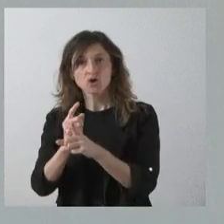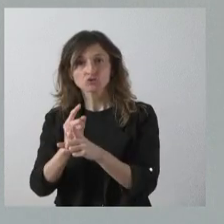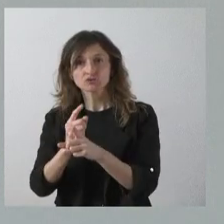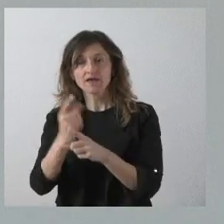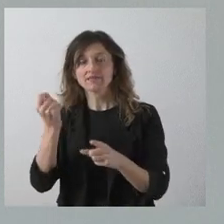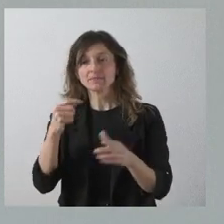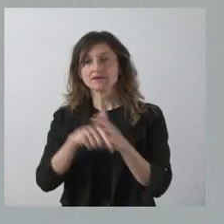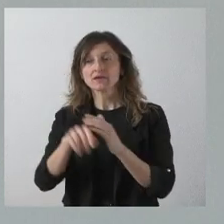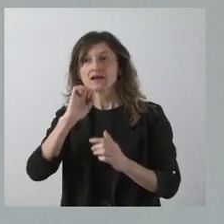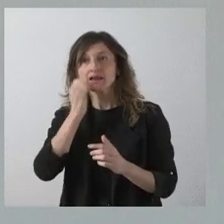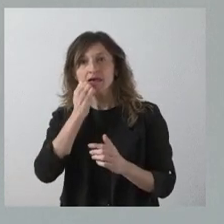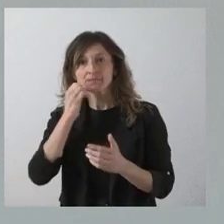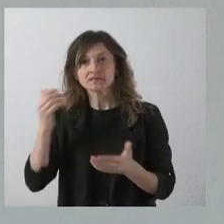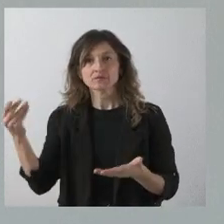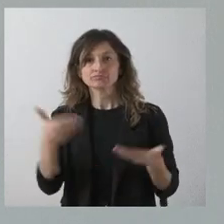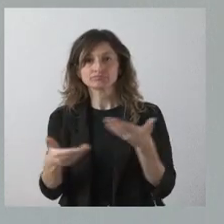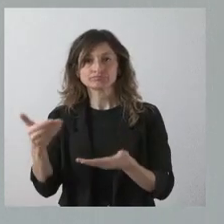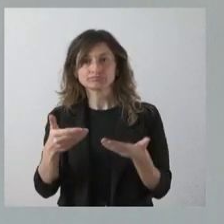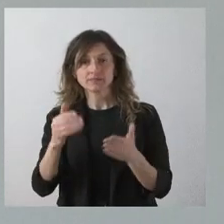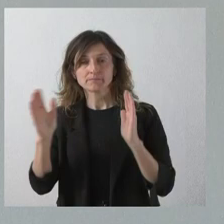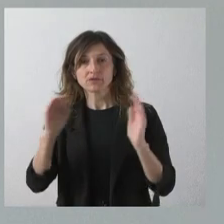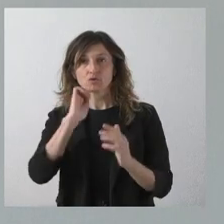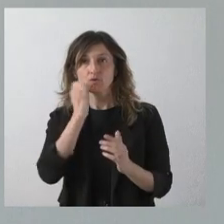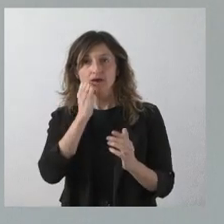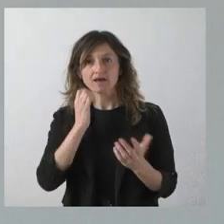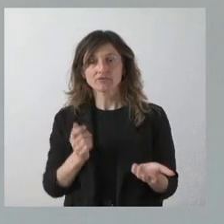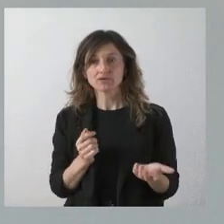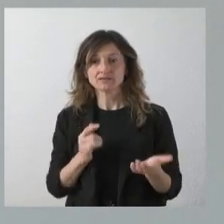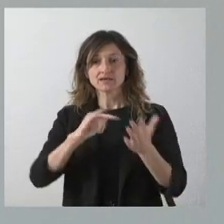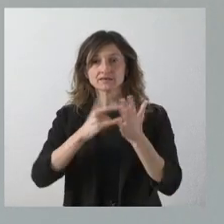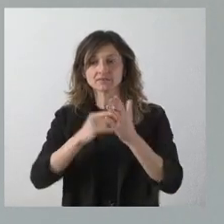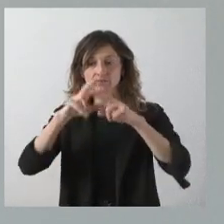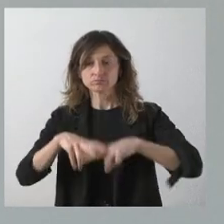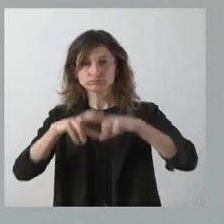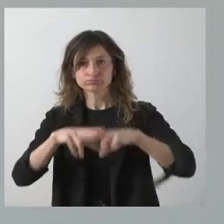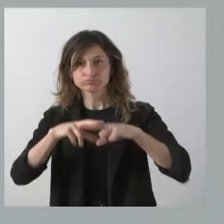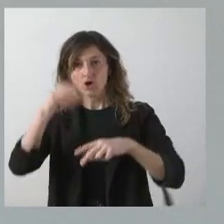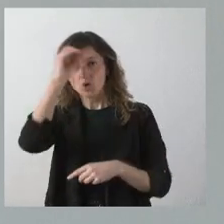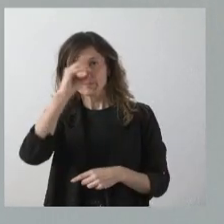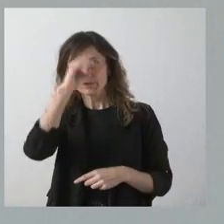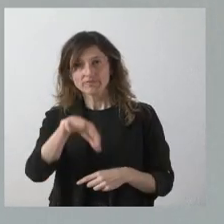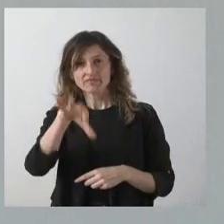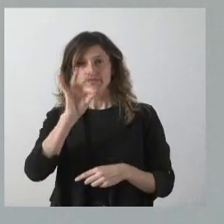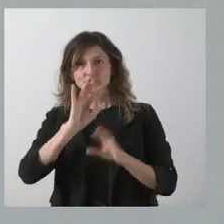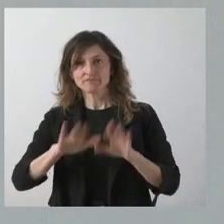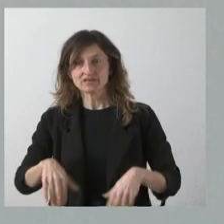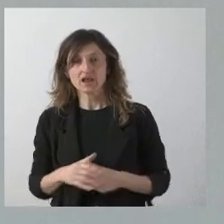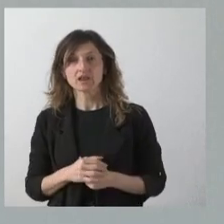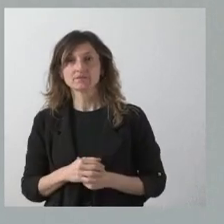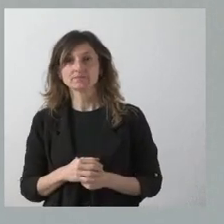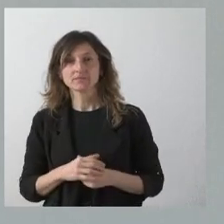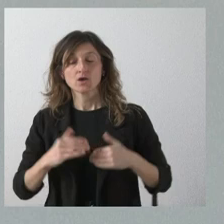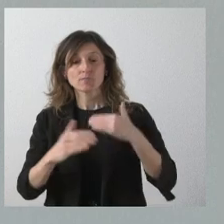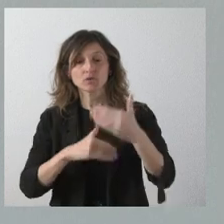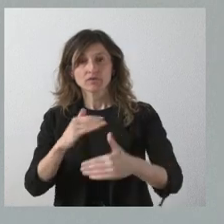hay un trámite de alegaciones que podrá realizar durante el periodo de alegaciones y que los técnicos lo valorarán y tomarán una decisión definitiva. No todos los procedimientos que se